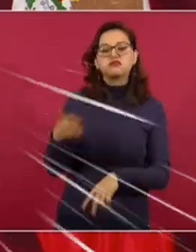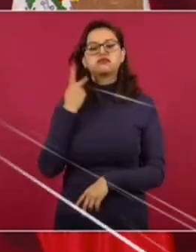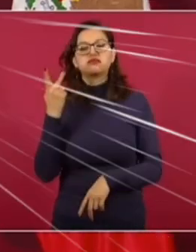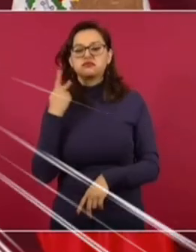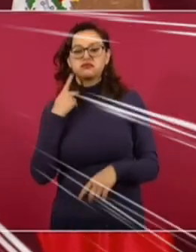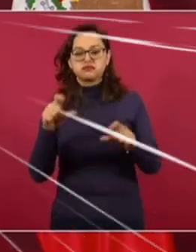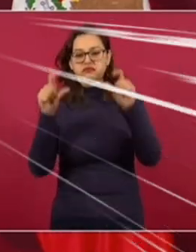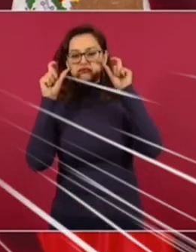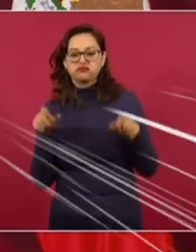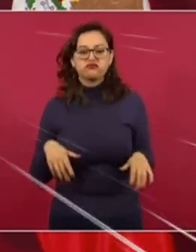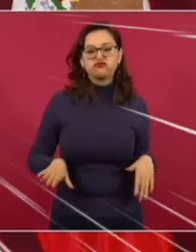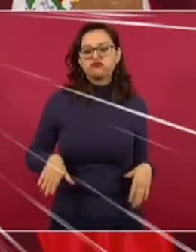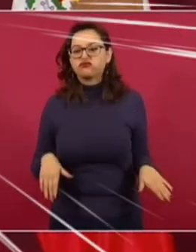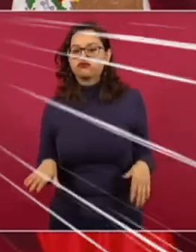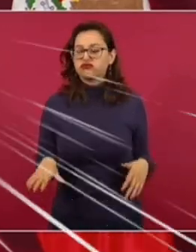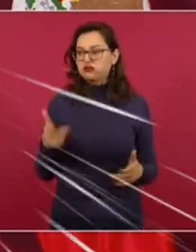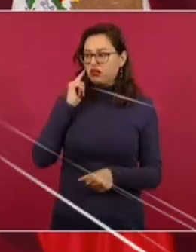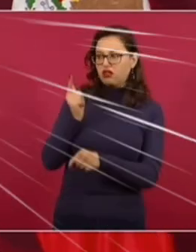Ya no.